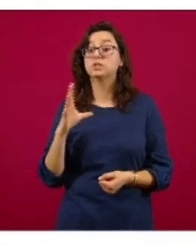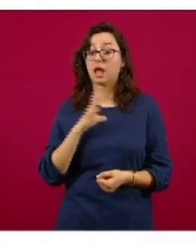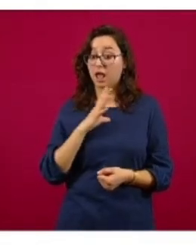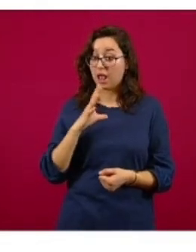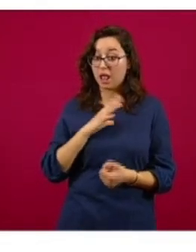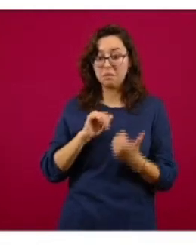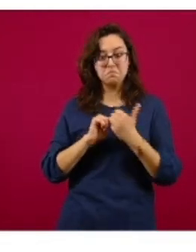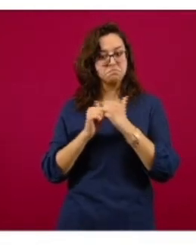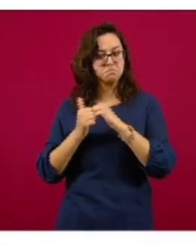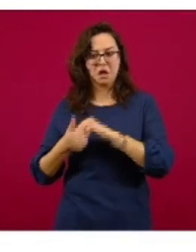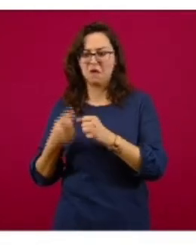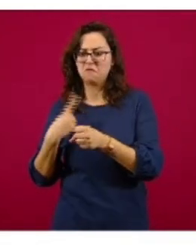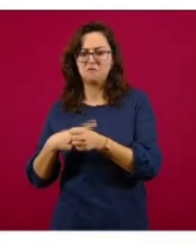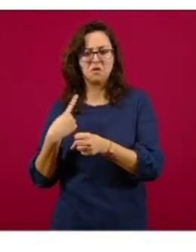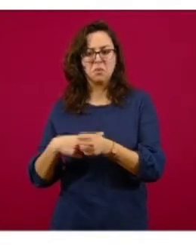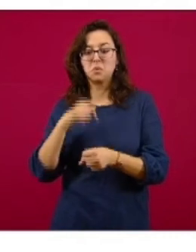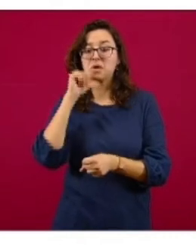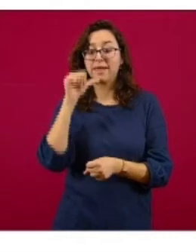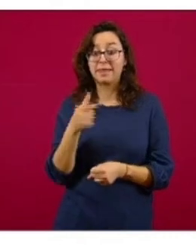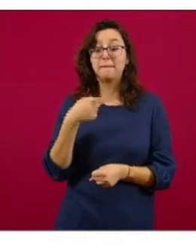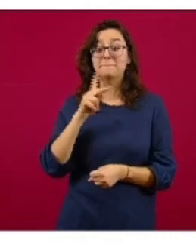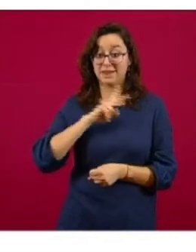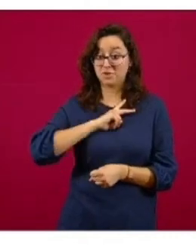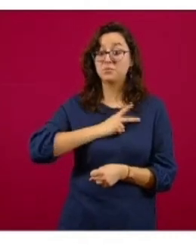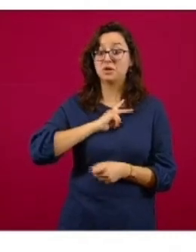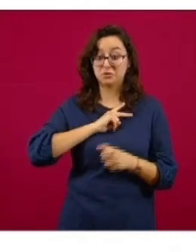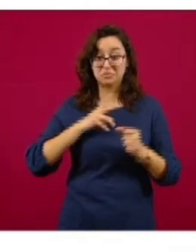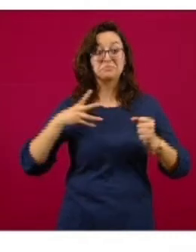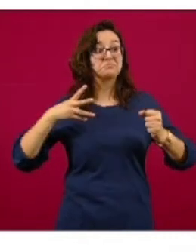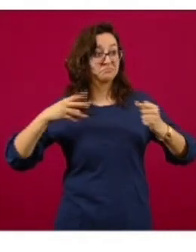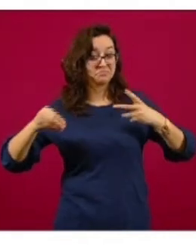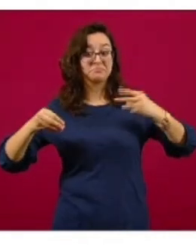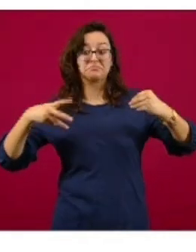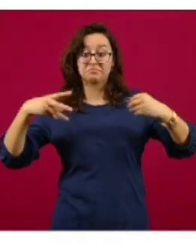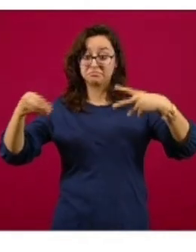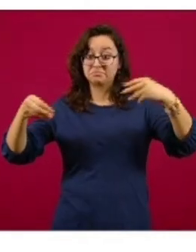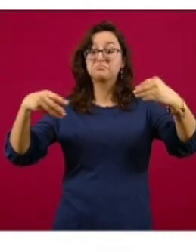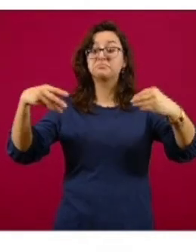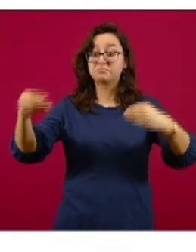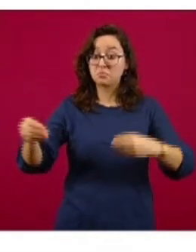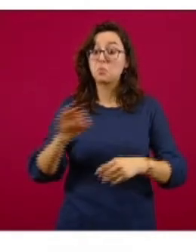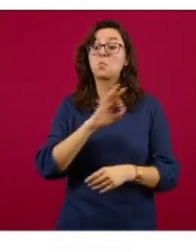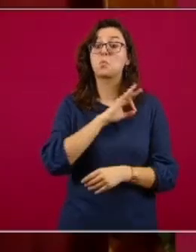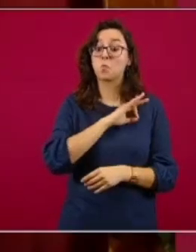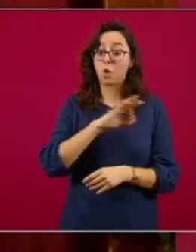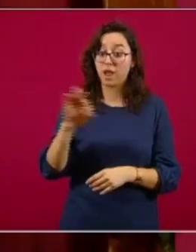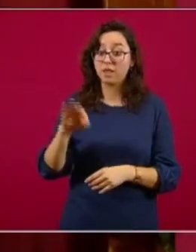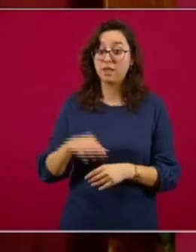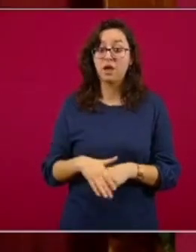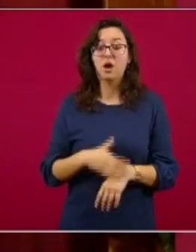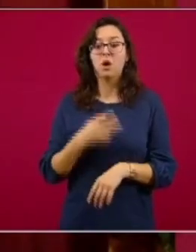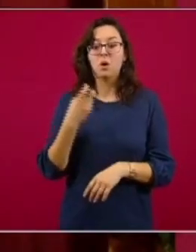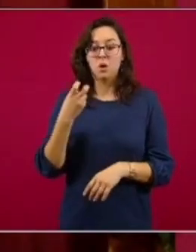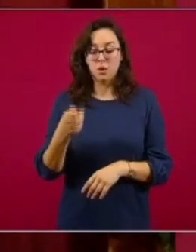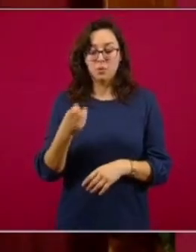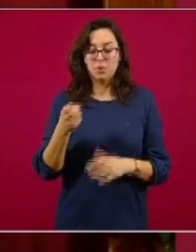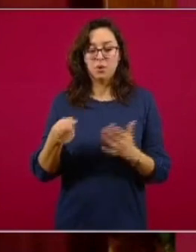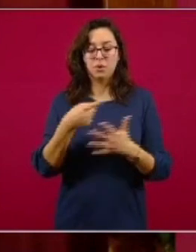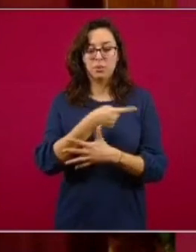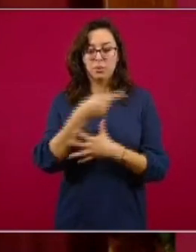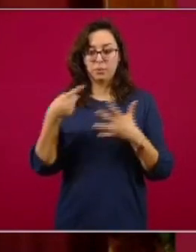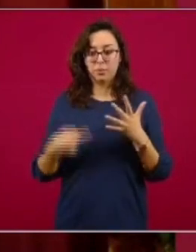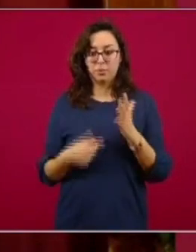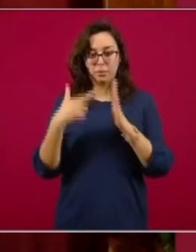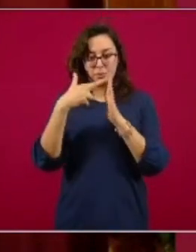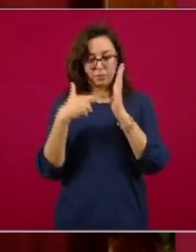Podrías estar contagiando a tus seres queridos. O podrías estar contagiando a alguien que no conoces. Por eso, hay que seguir todas las